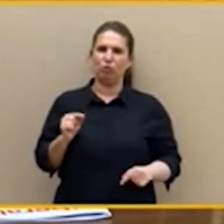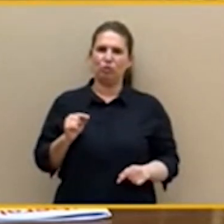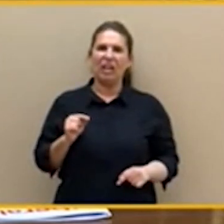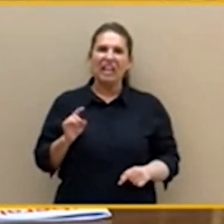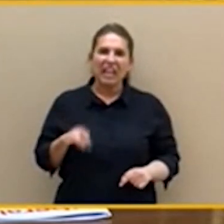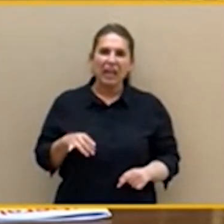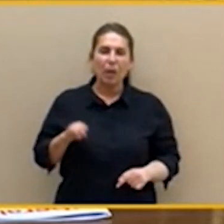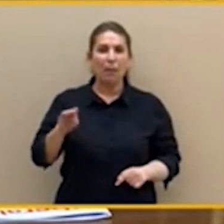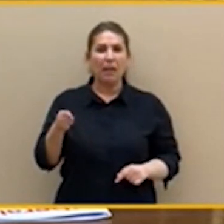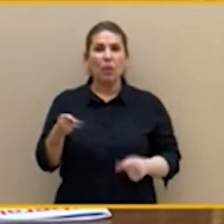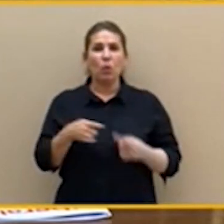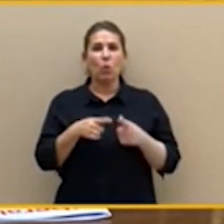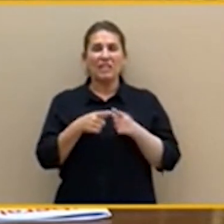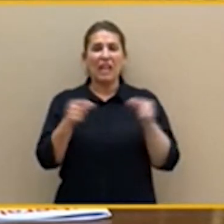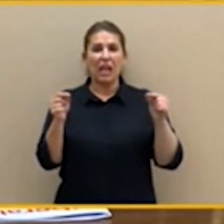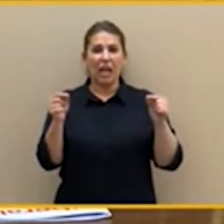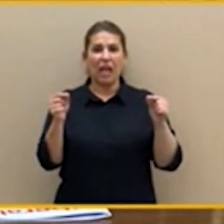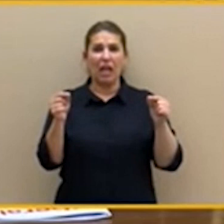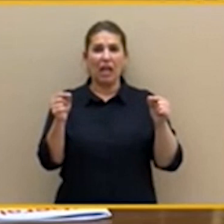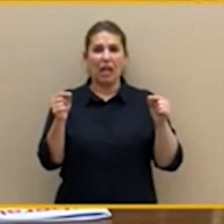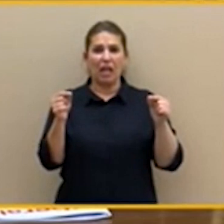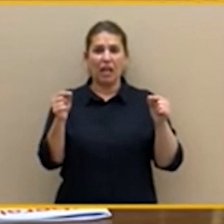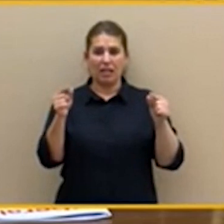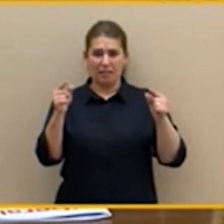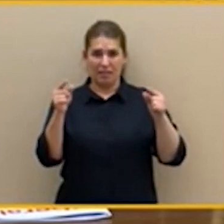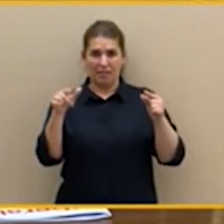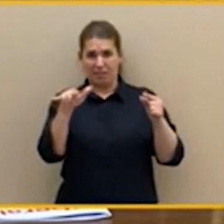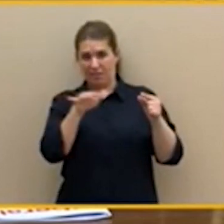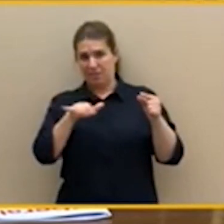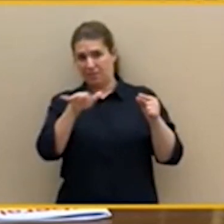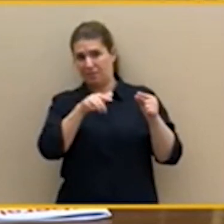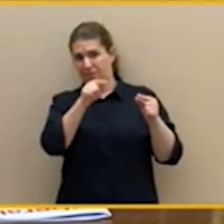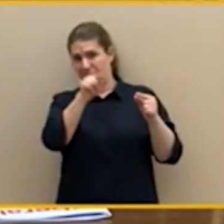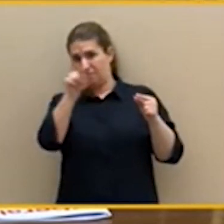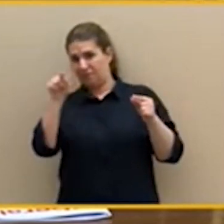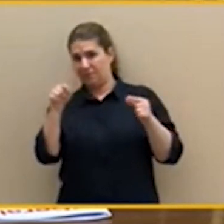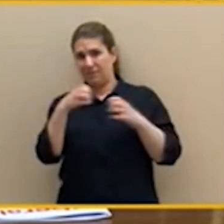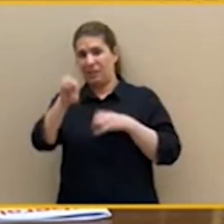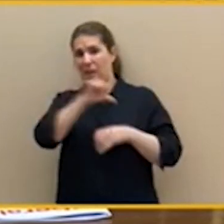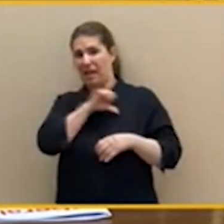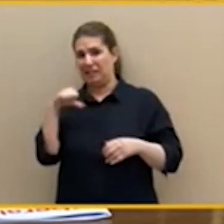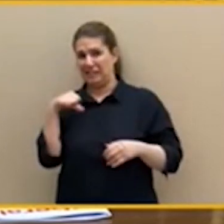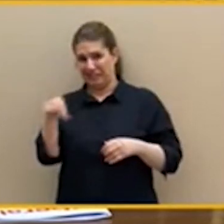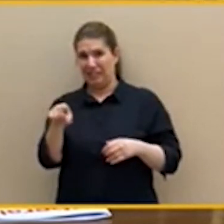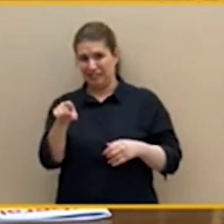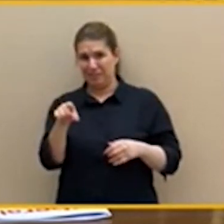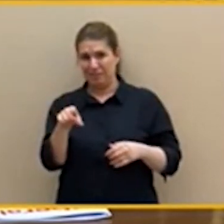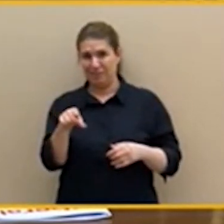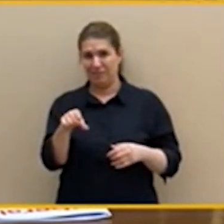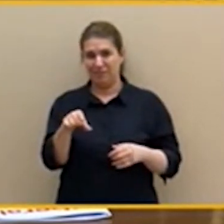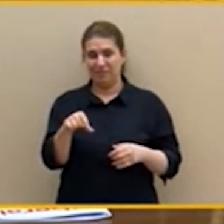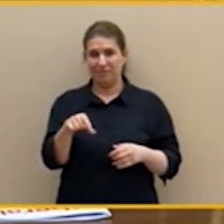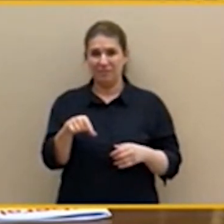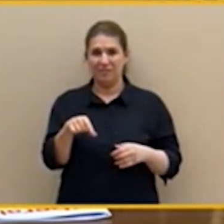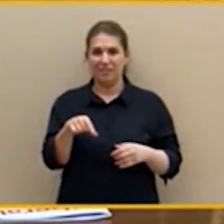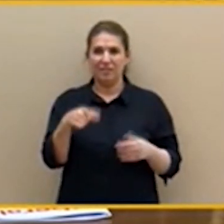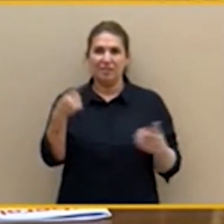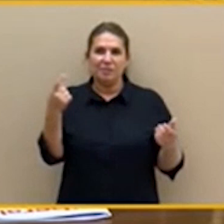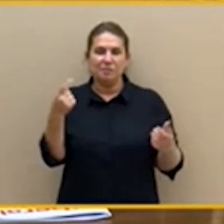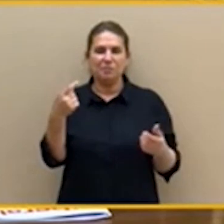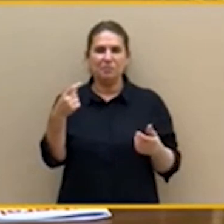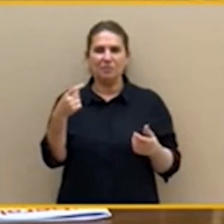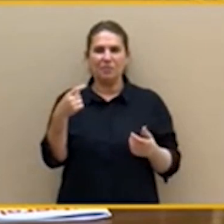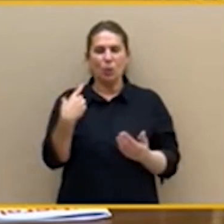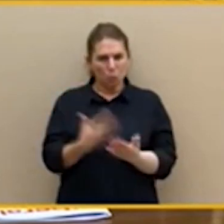ristra de separatistas que tenemos en este país. La mayor prueba de que estos presupuestos son malos para España es que los únicos